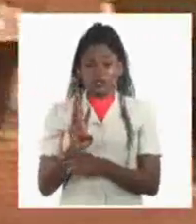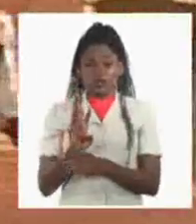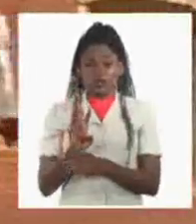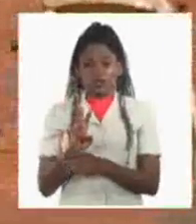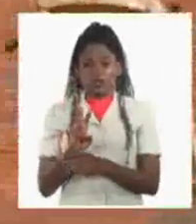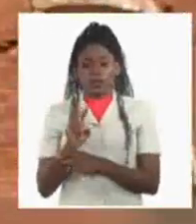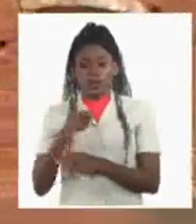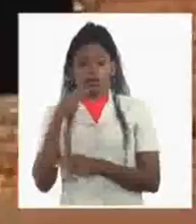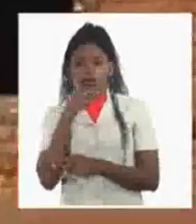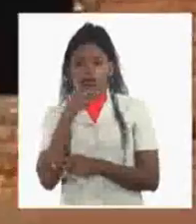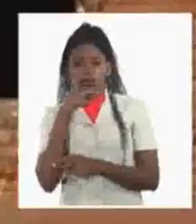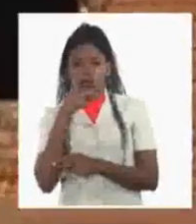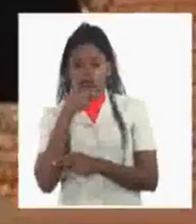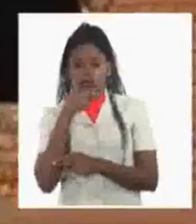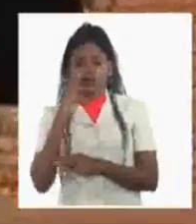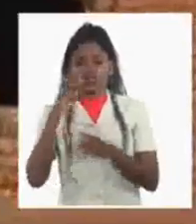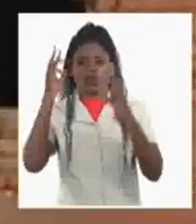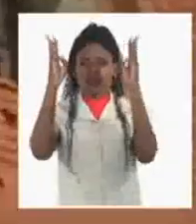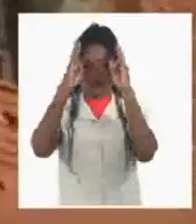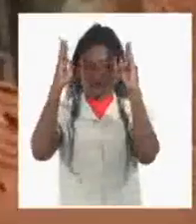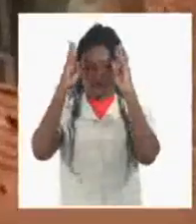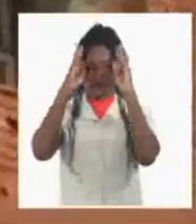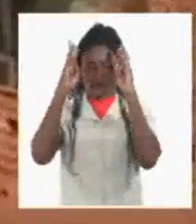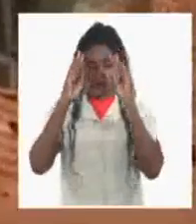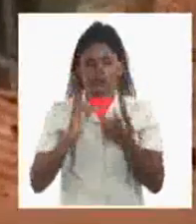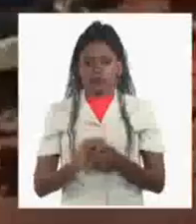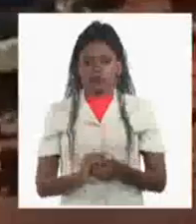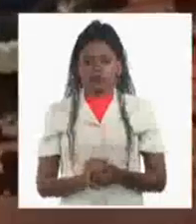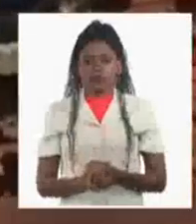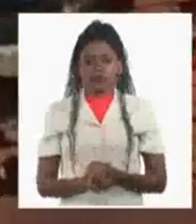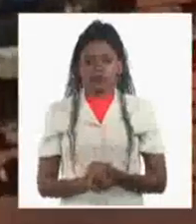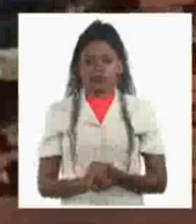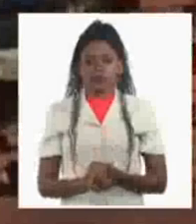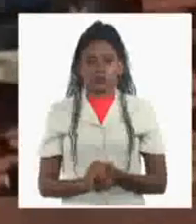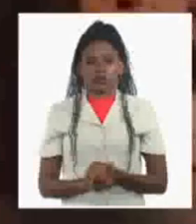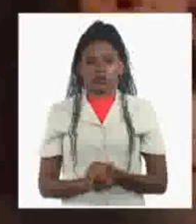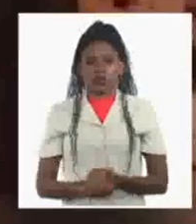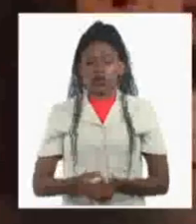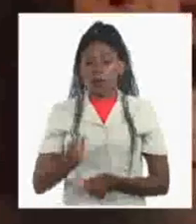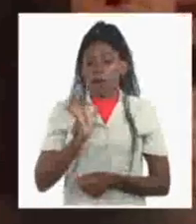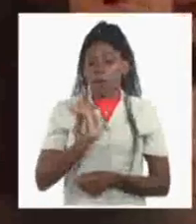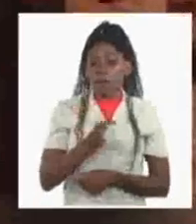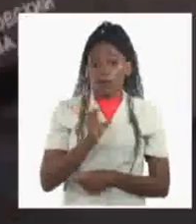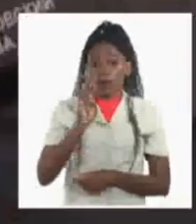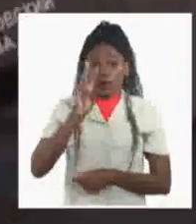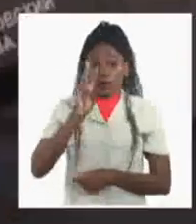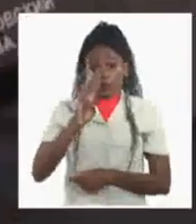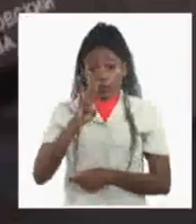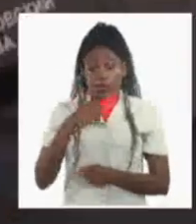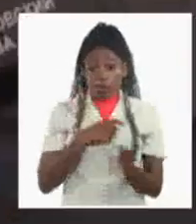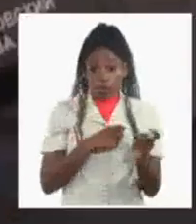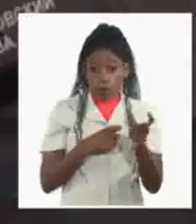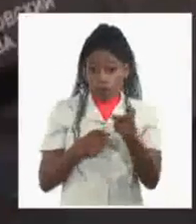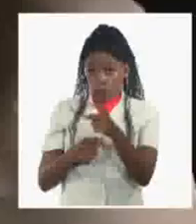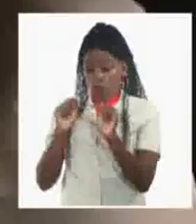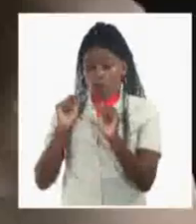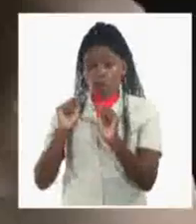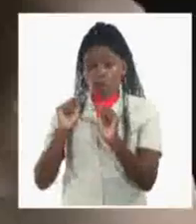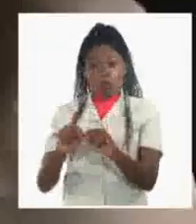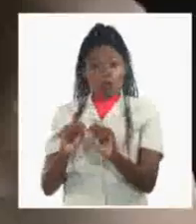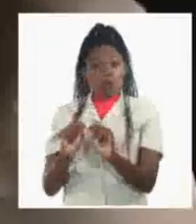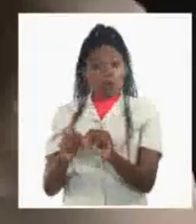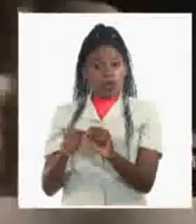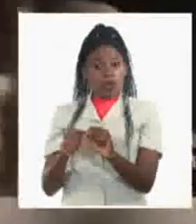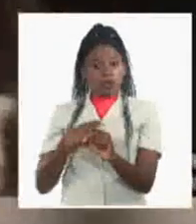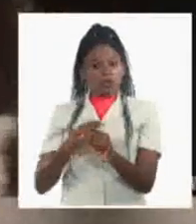intentos por derrotar y ocupar la URSS. También en Brecht, los nazis demostraron su instinto criminal